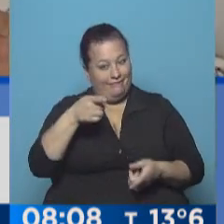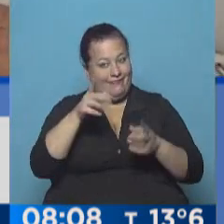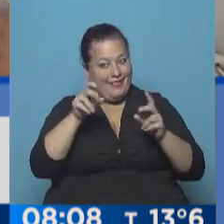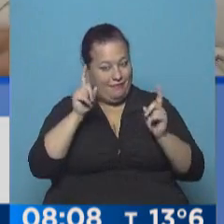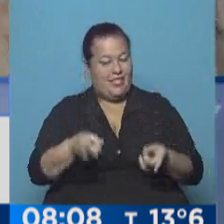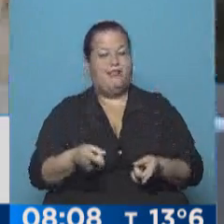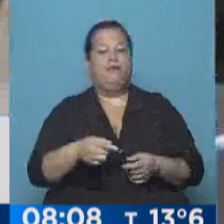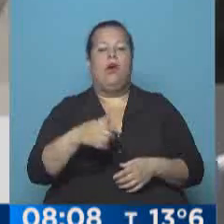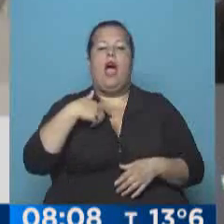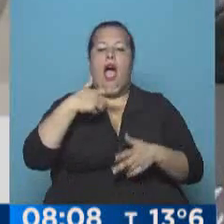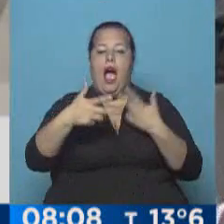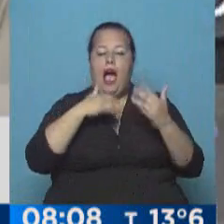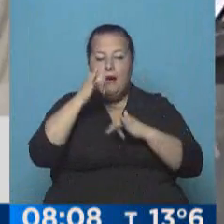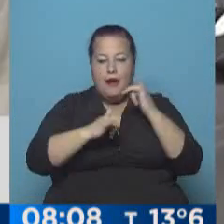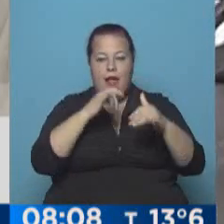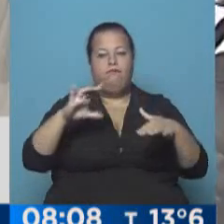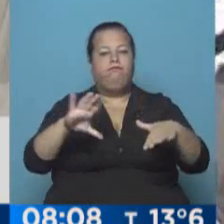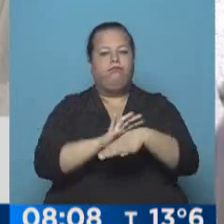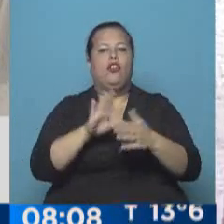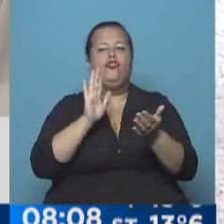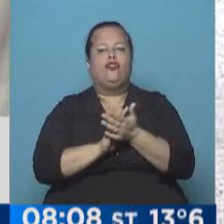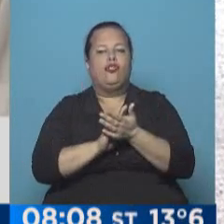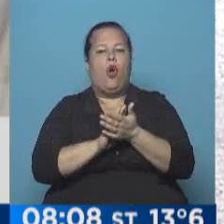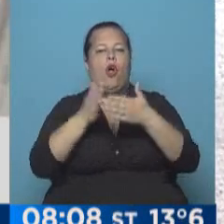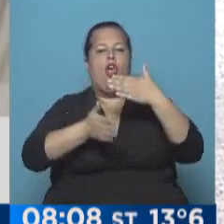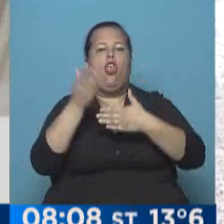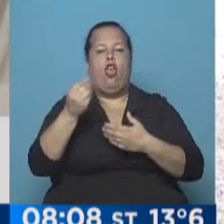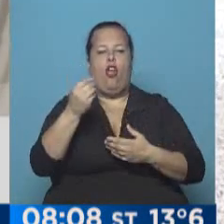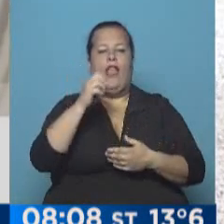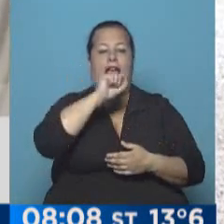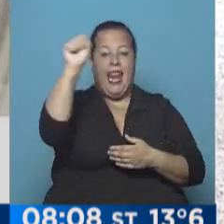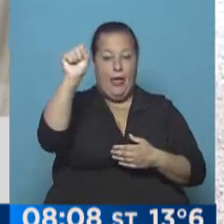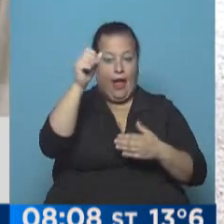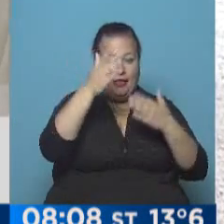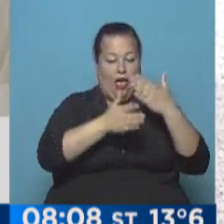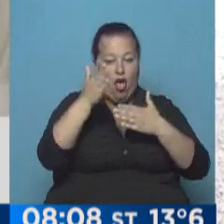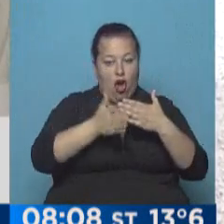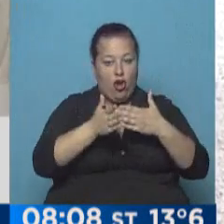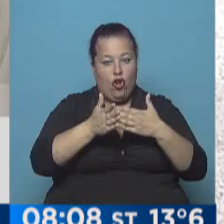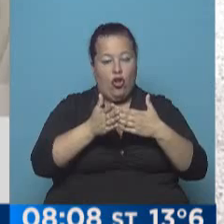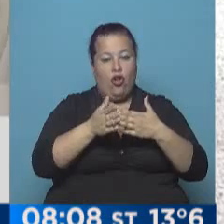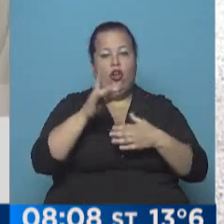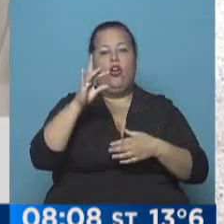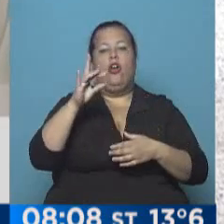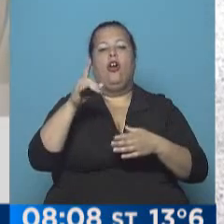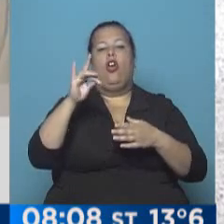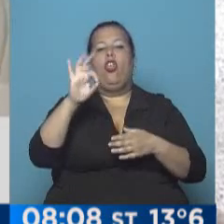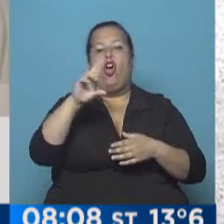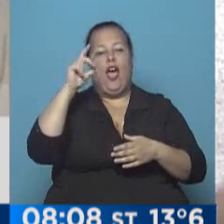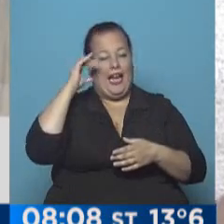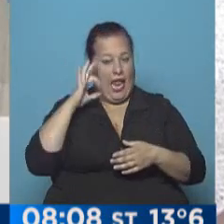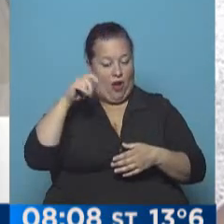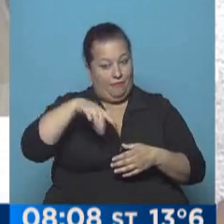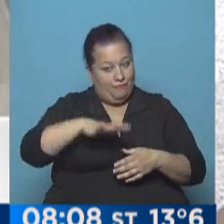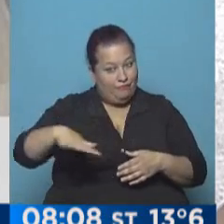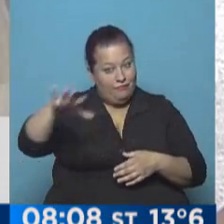Alejandro Lourdes. Vamos a dar una precisión sobre nuestras coordenadas Avenida del Libertador con la Avenida Dorrego. Aquí